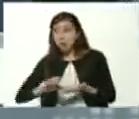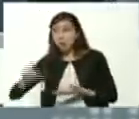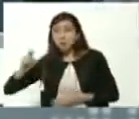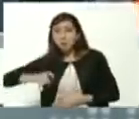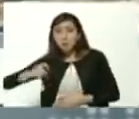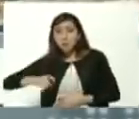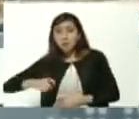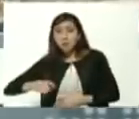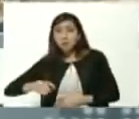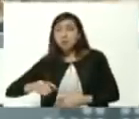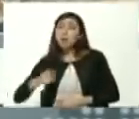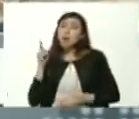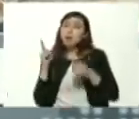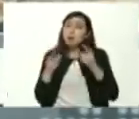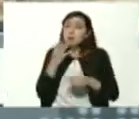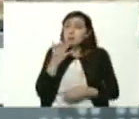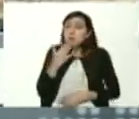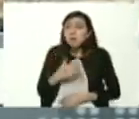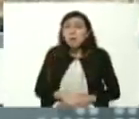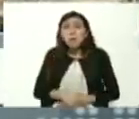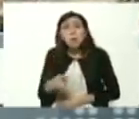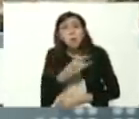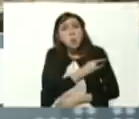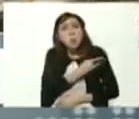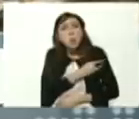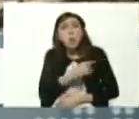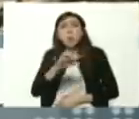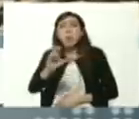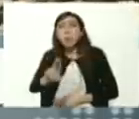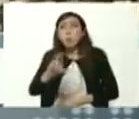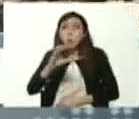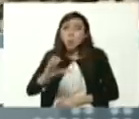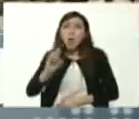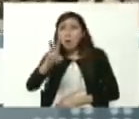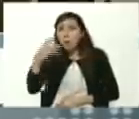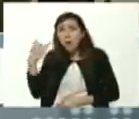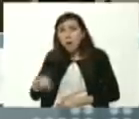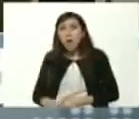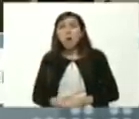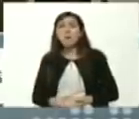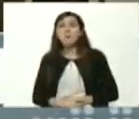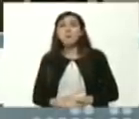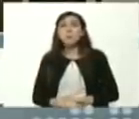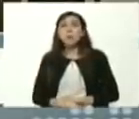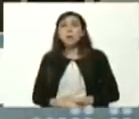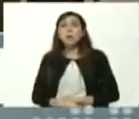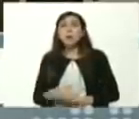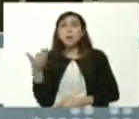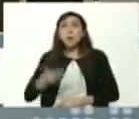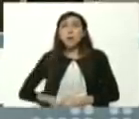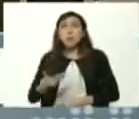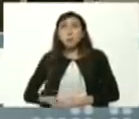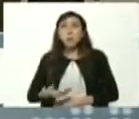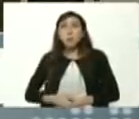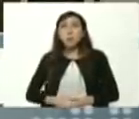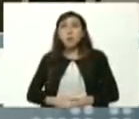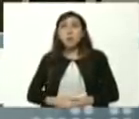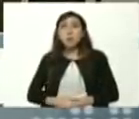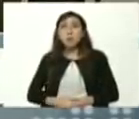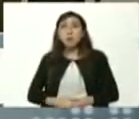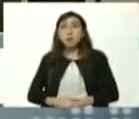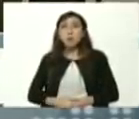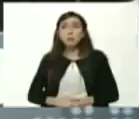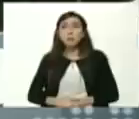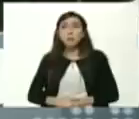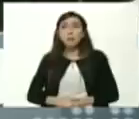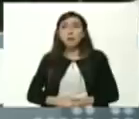a veces como el caso de la Universidad Central de Venezuela bueno es una ingeniería de alto de alto osquilates de alto